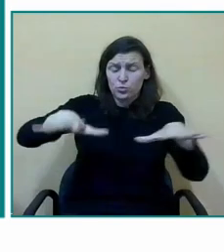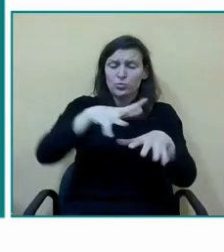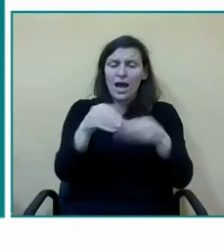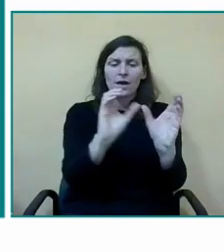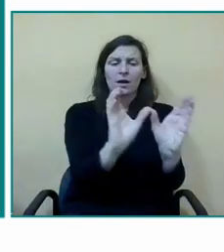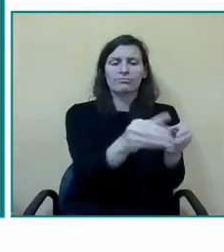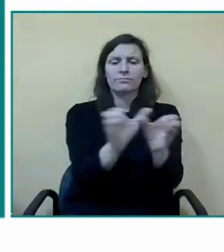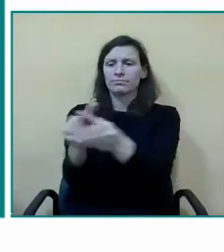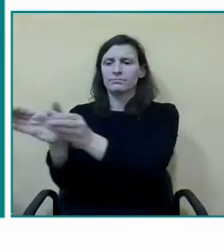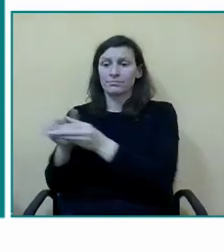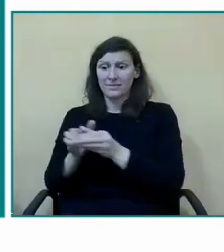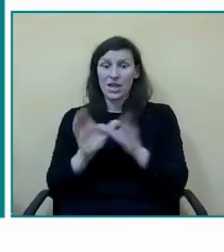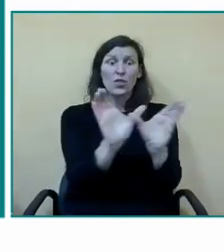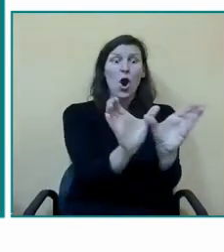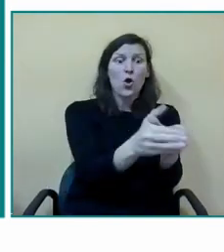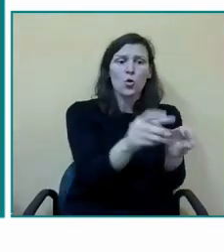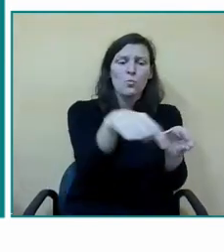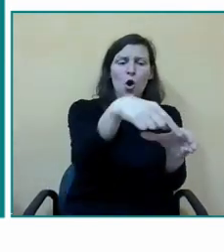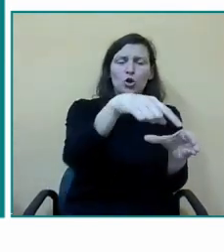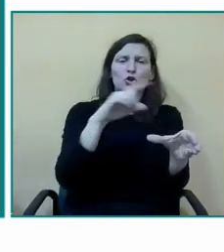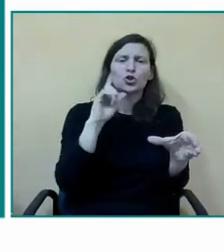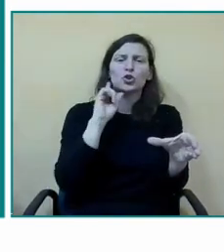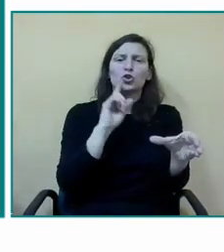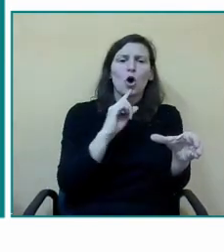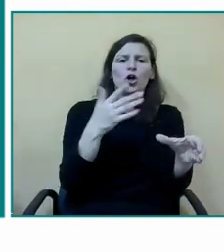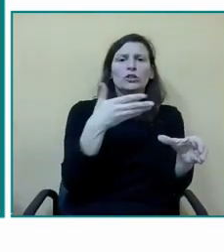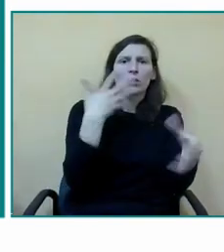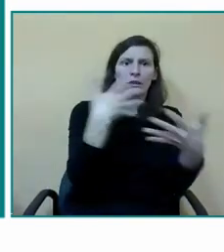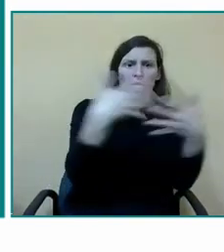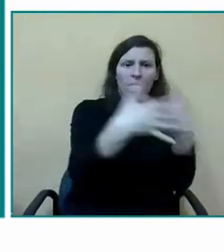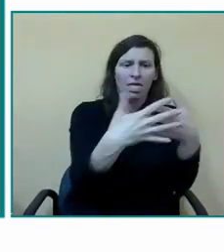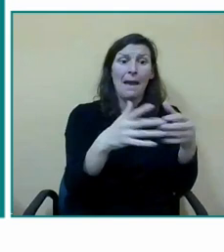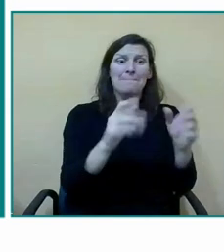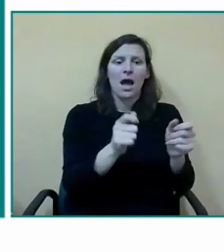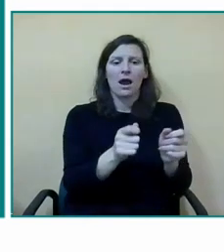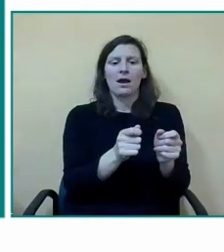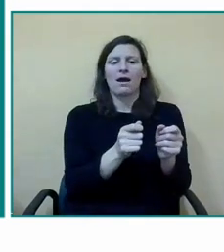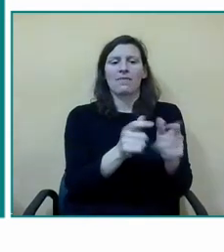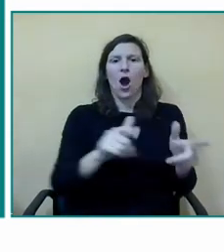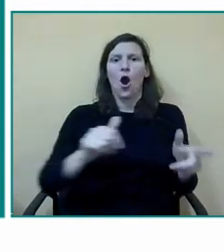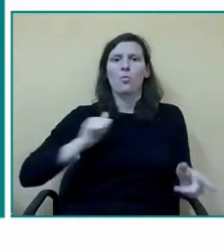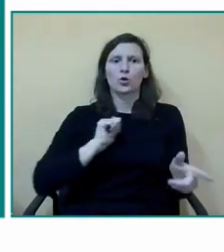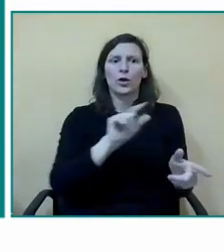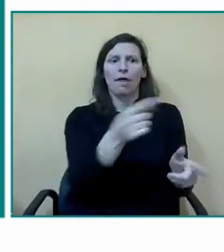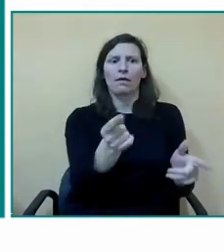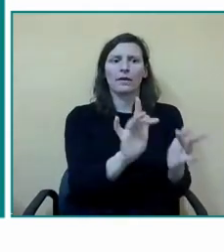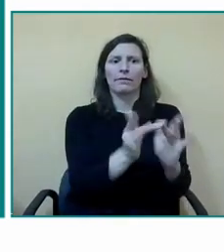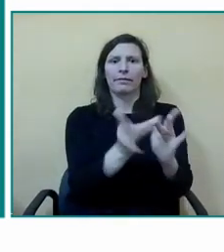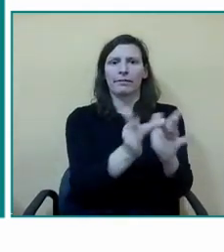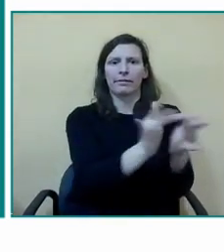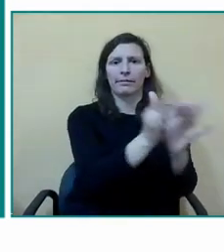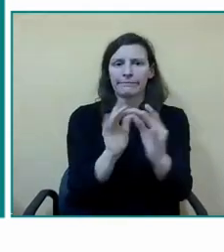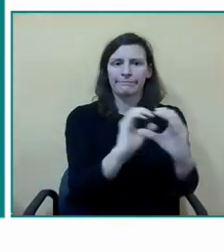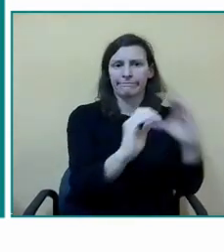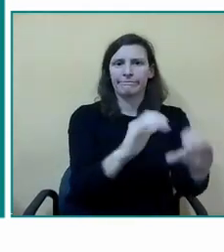estimulación y reforzando las relaciones sociales entre ellos dicho todo esto quiero decir que todo ello se va a trabajar